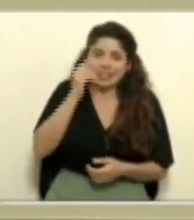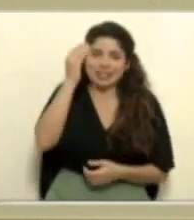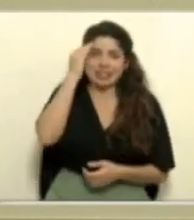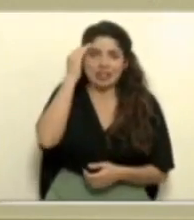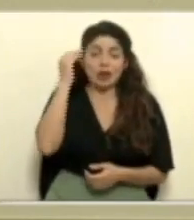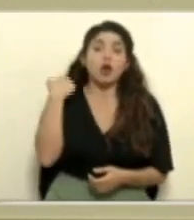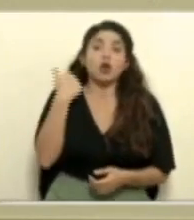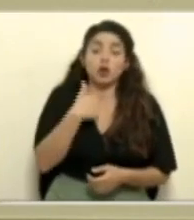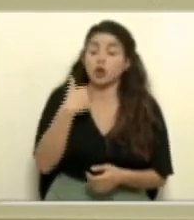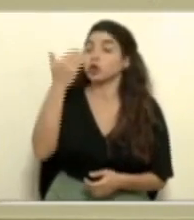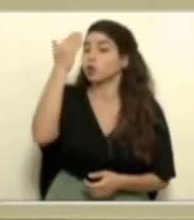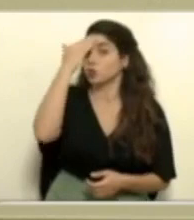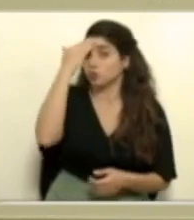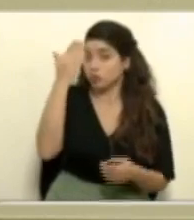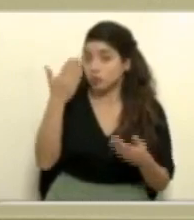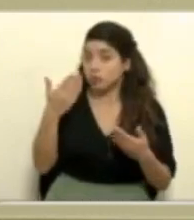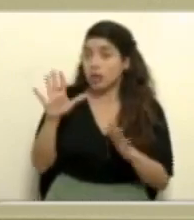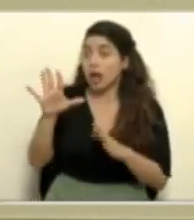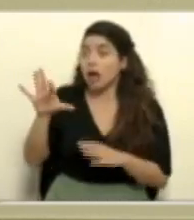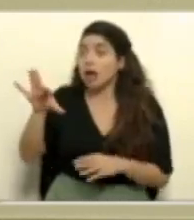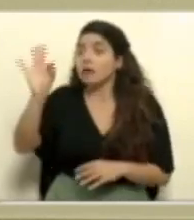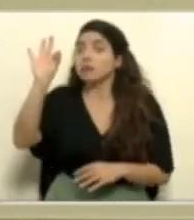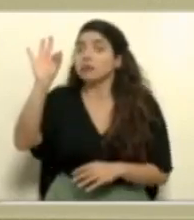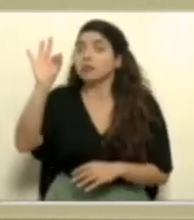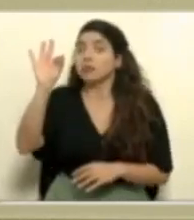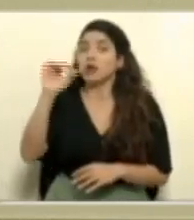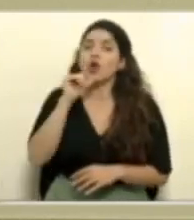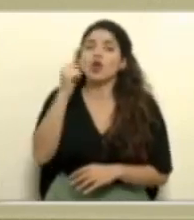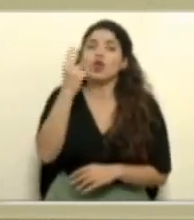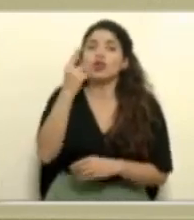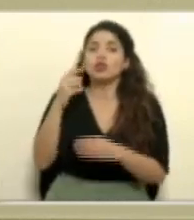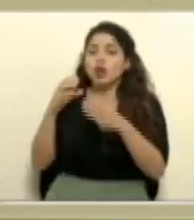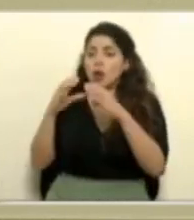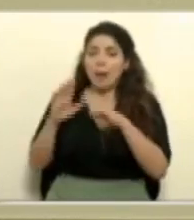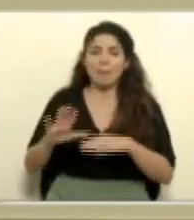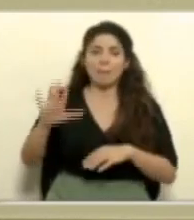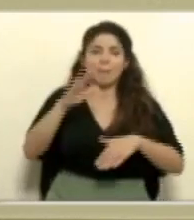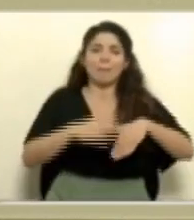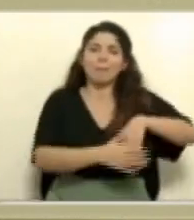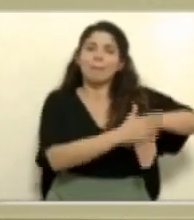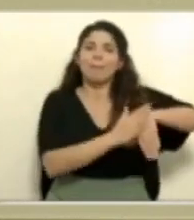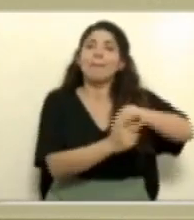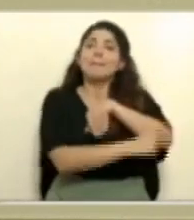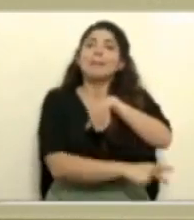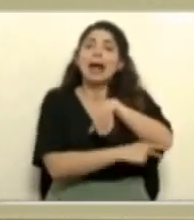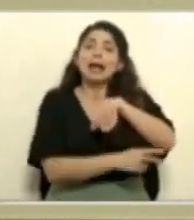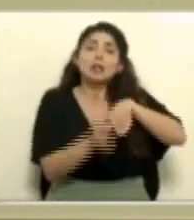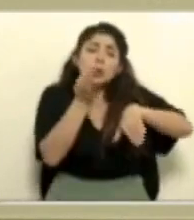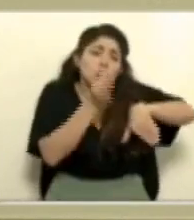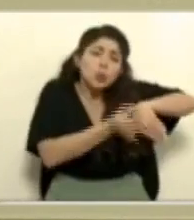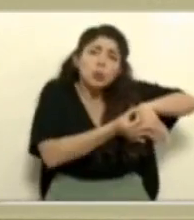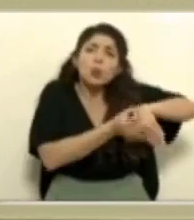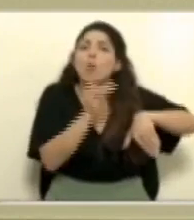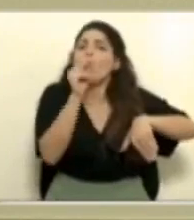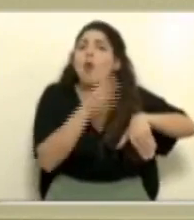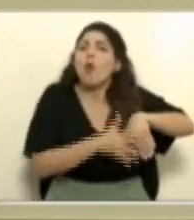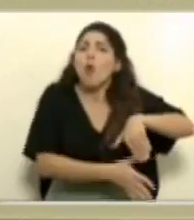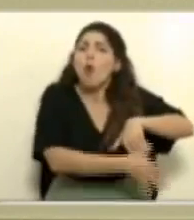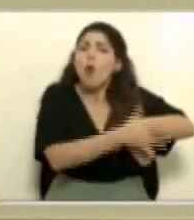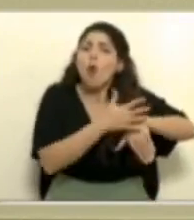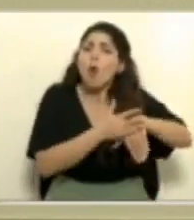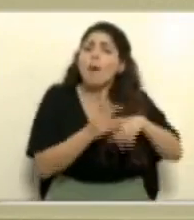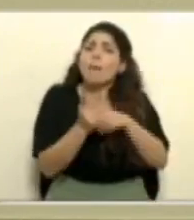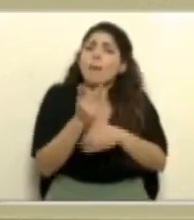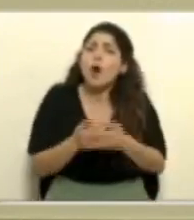Si sabemos que ya al haberse encontrado no solamente en una parte del país, sino como lo decía el doctor Duarte, en muchos, casi en todas las